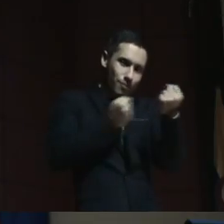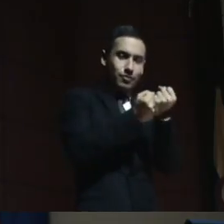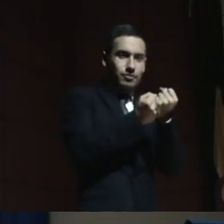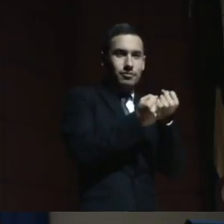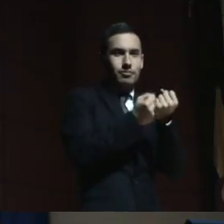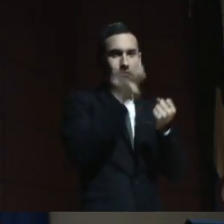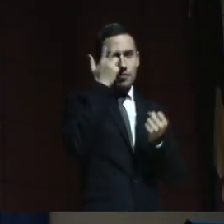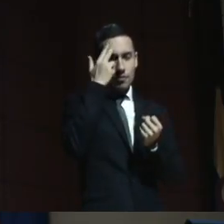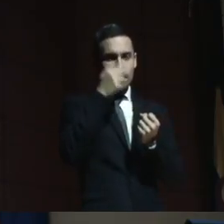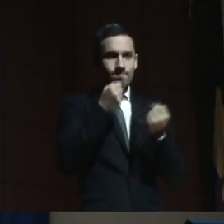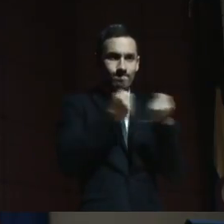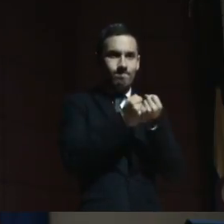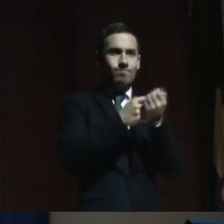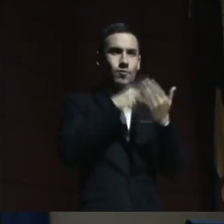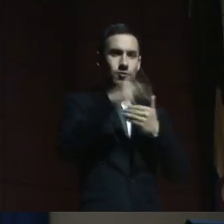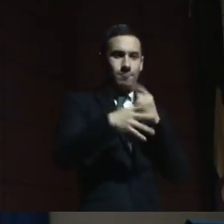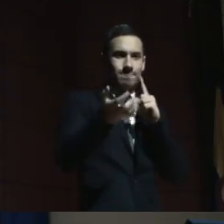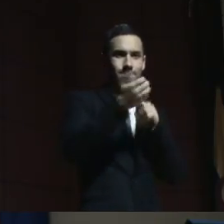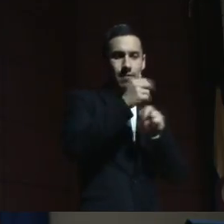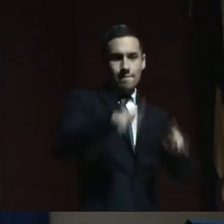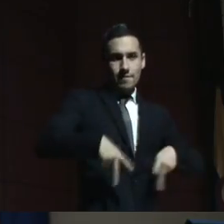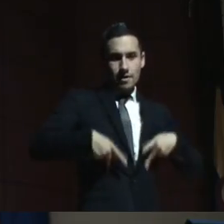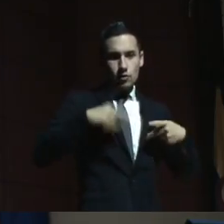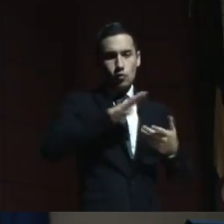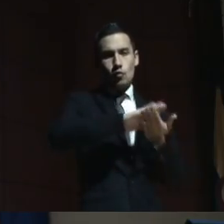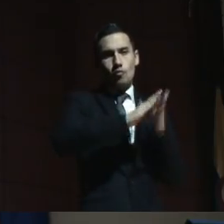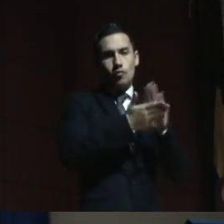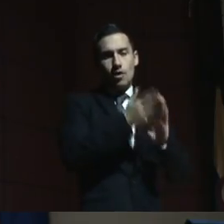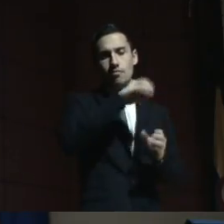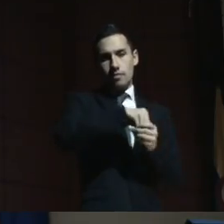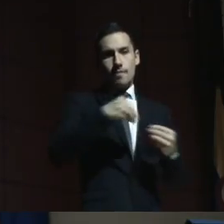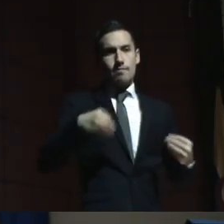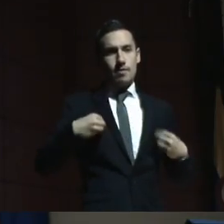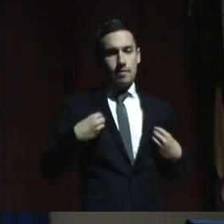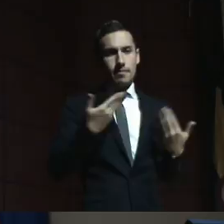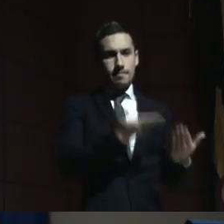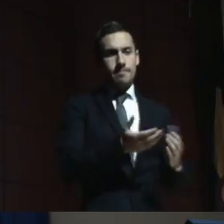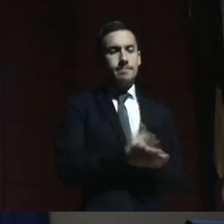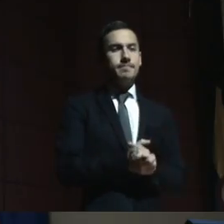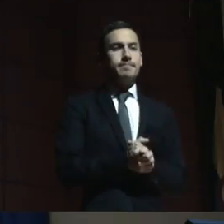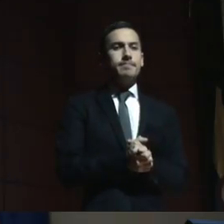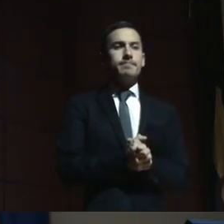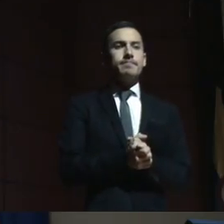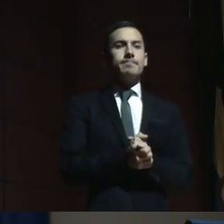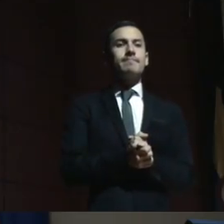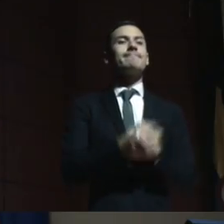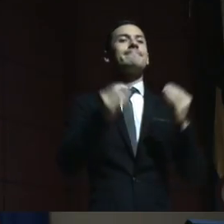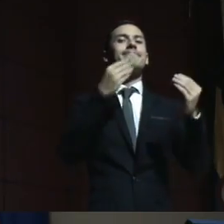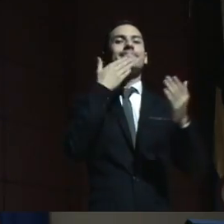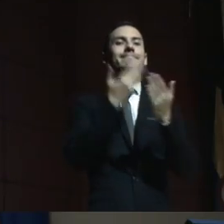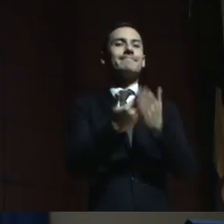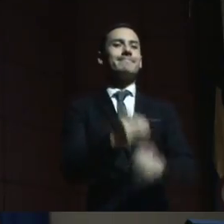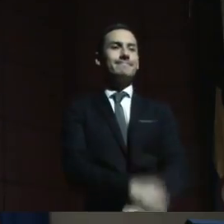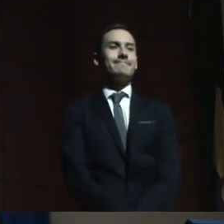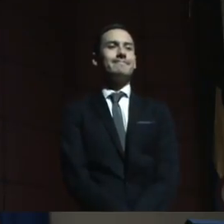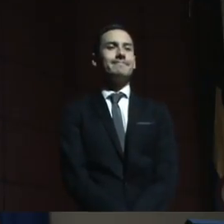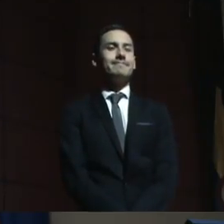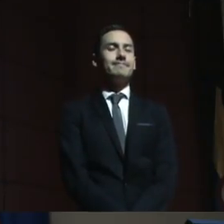lograr unos proyectos de vida en la comunidad en la que viven y se desarrollan. Muchas gracias.